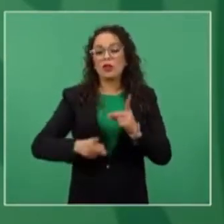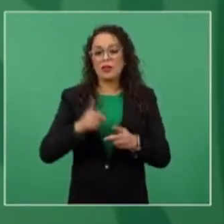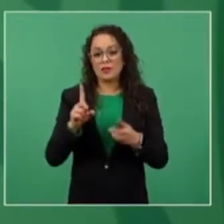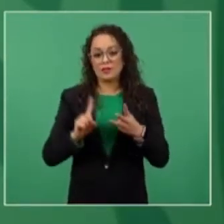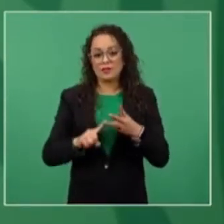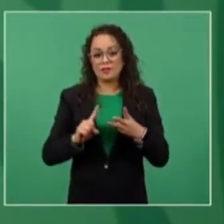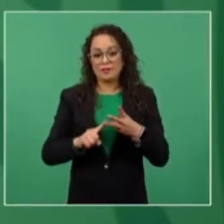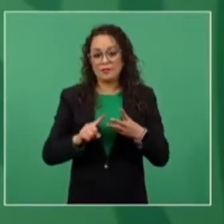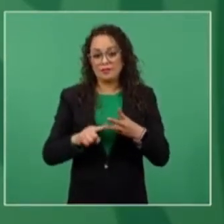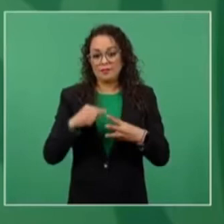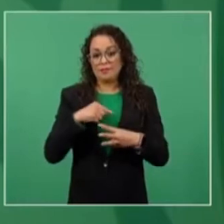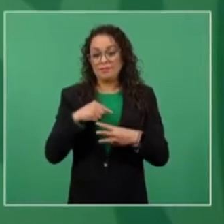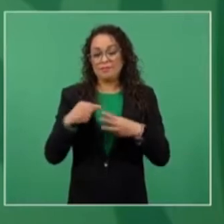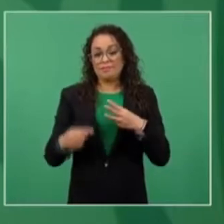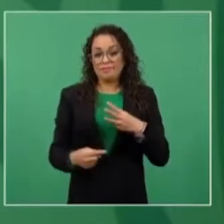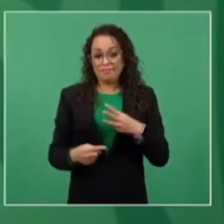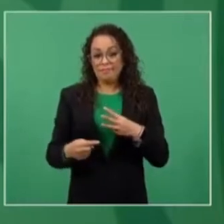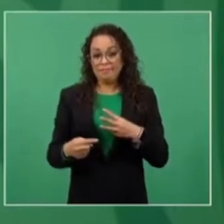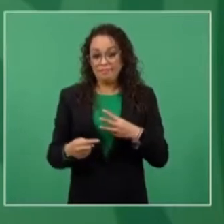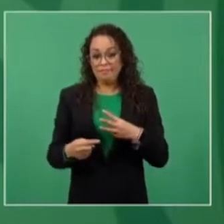la infraestructura para deporte.